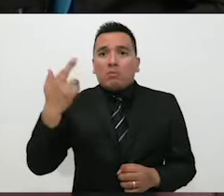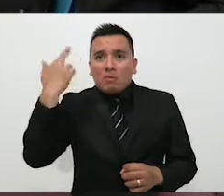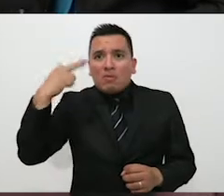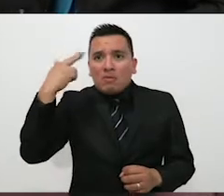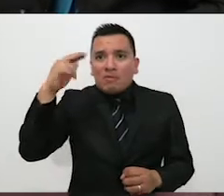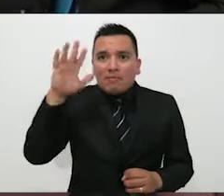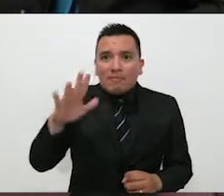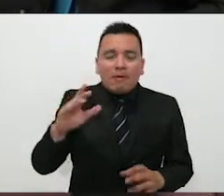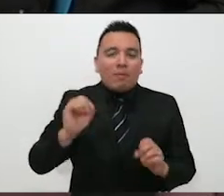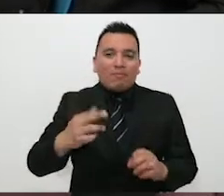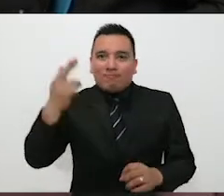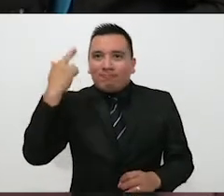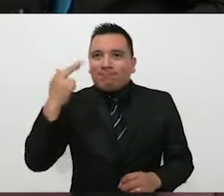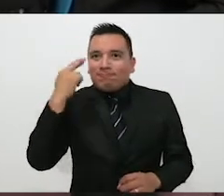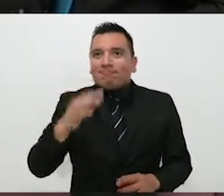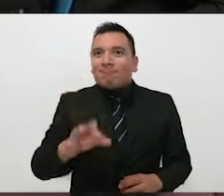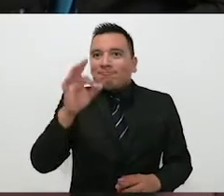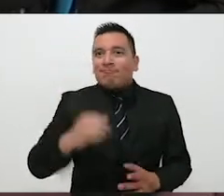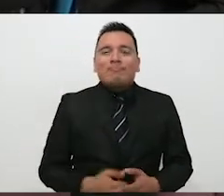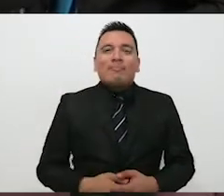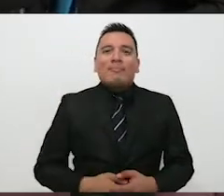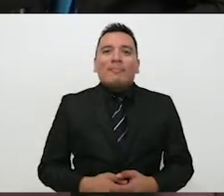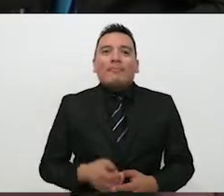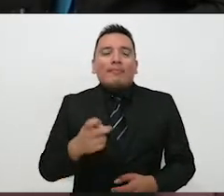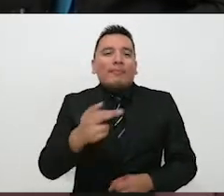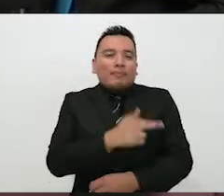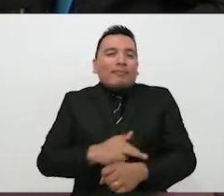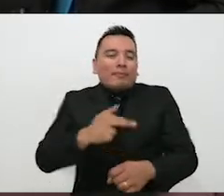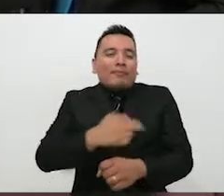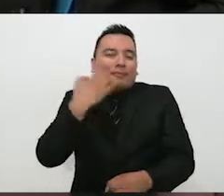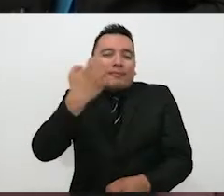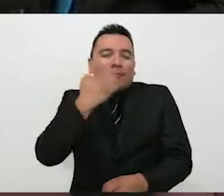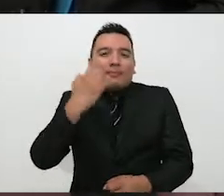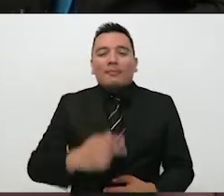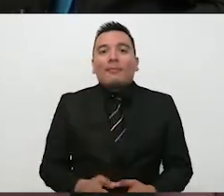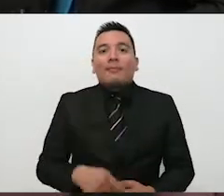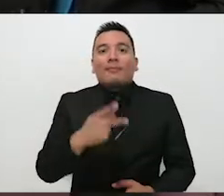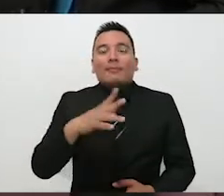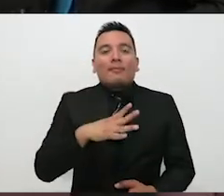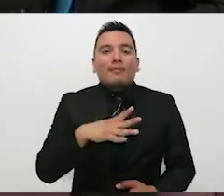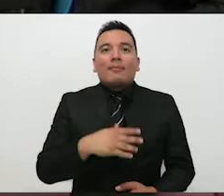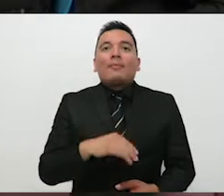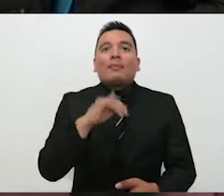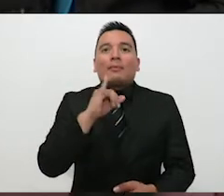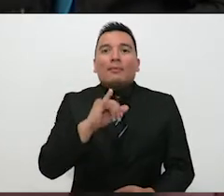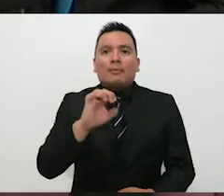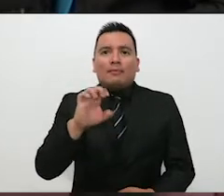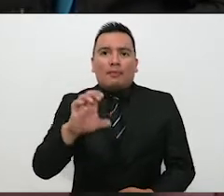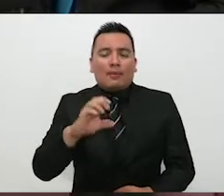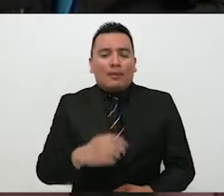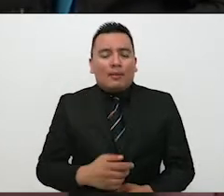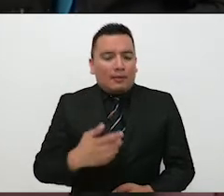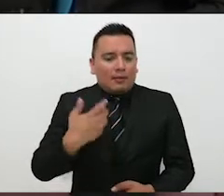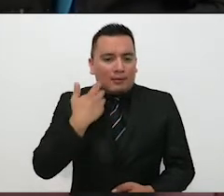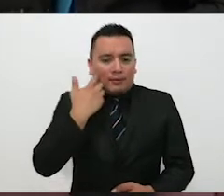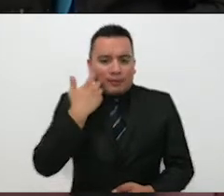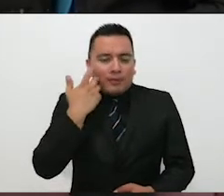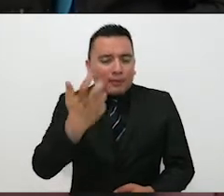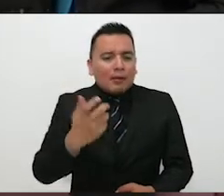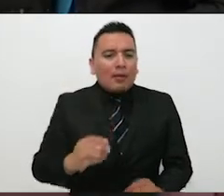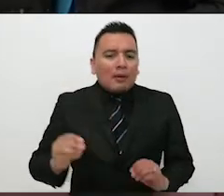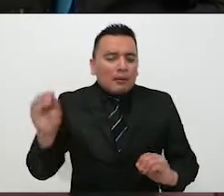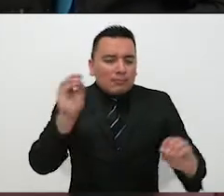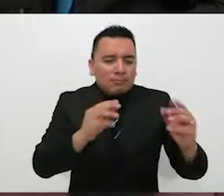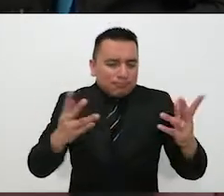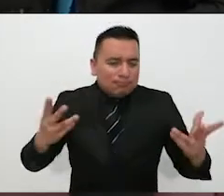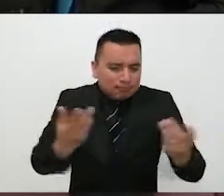cotidianas que están en los programas de las escuelas, pero que el Instituto Electoral de Coahuila hace un acompañamiento para que la